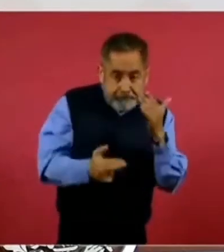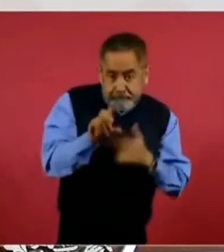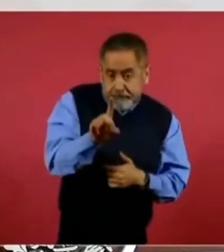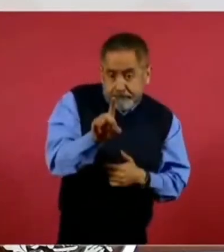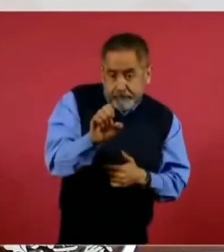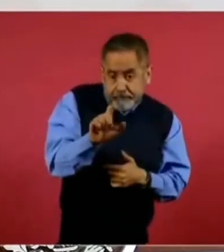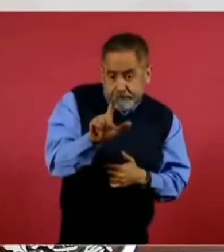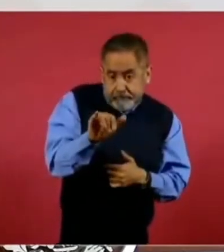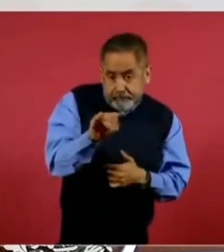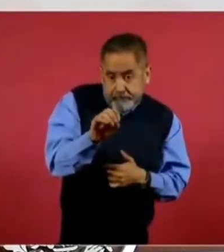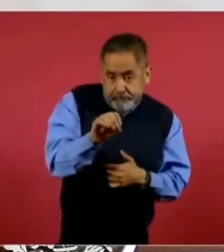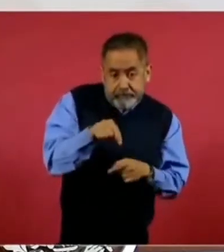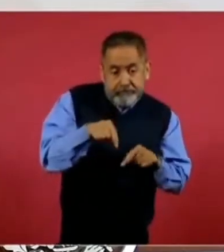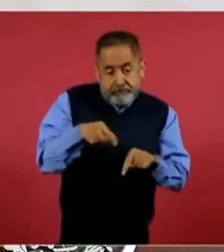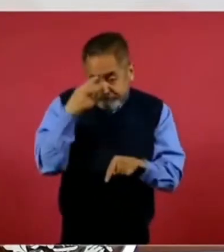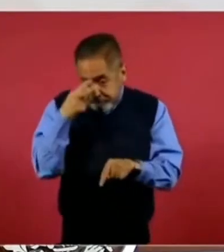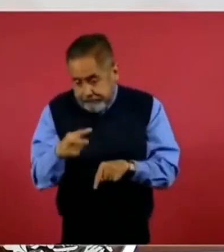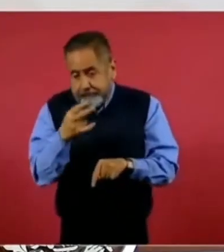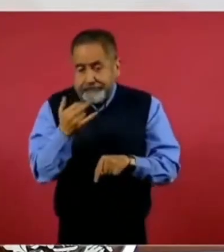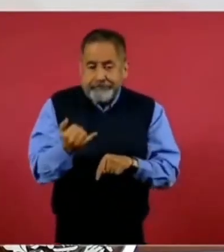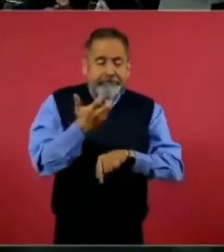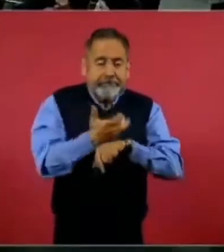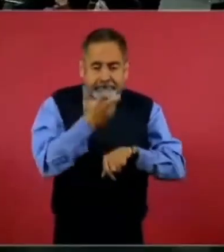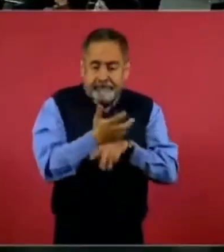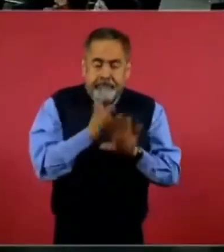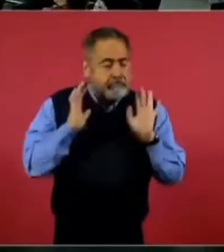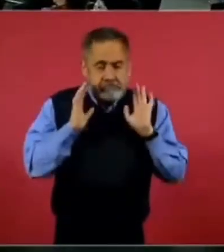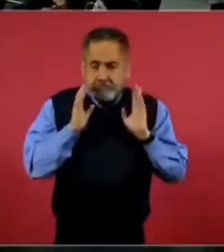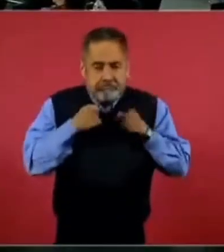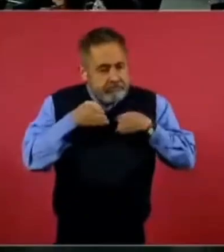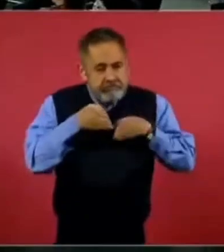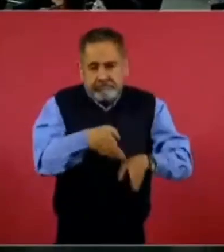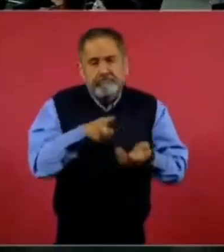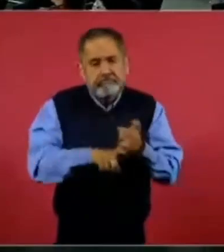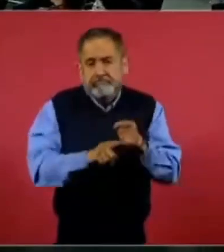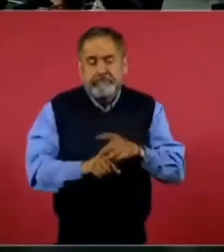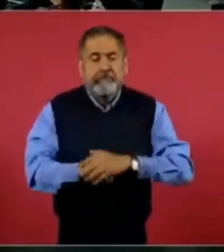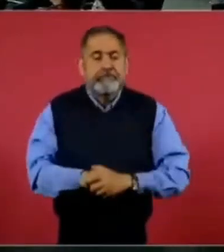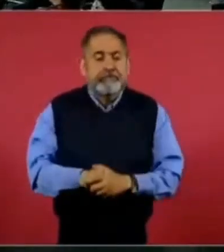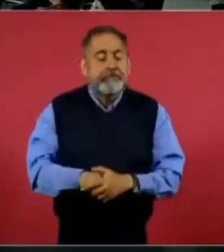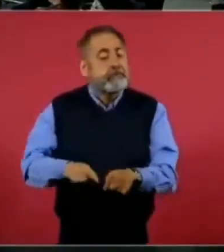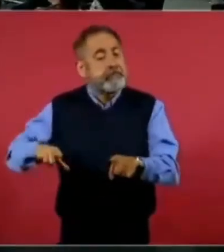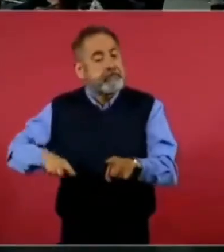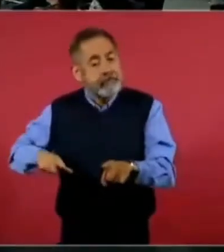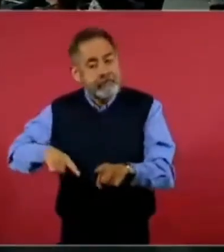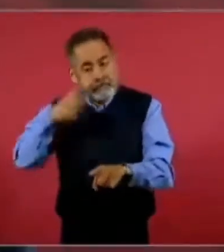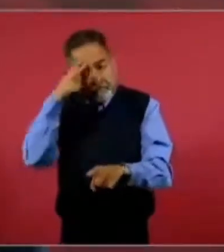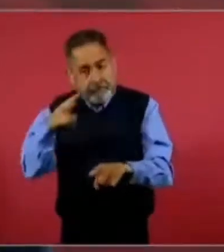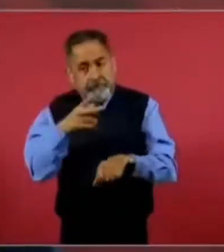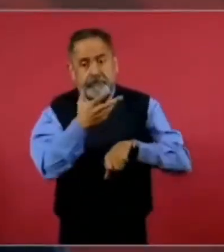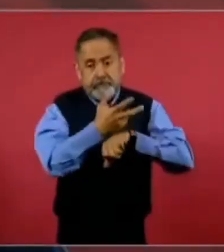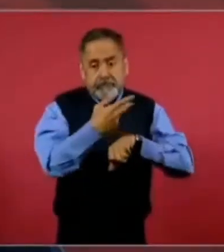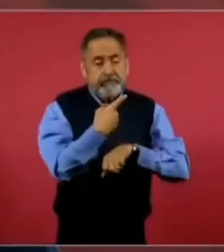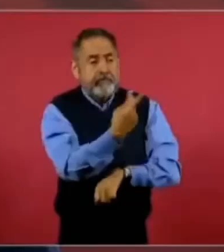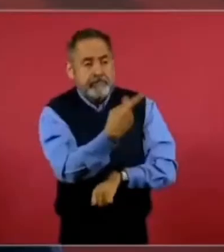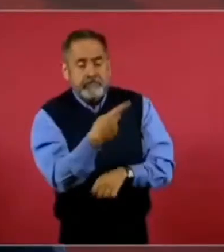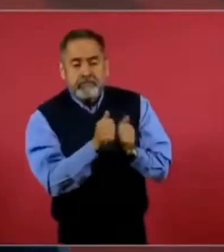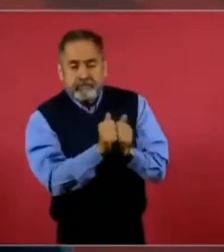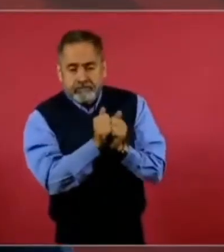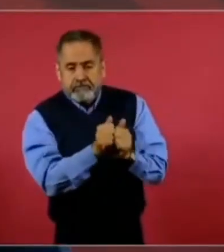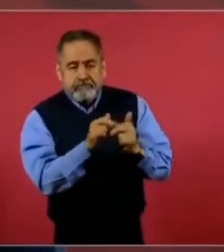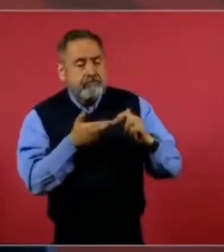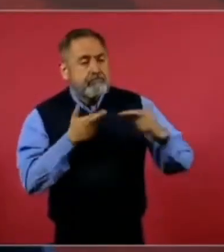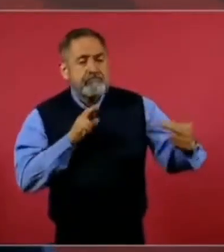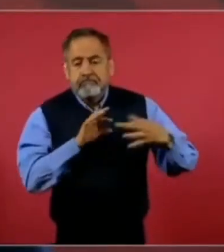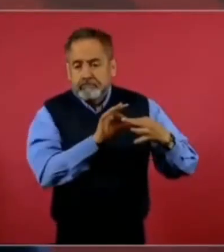México y también en Estados Unidos. El gobierno de México y el de Estados Unidos tienen buena colaboración al respecto.